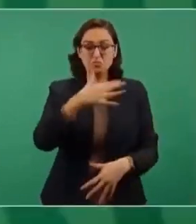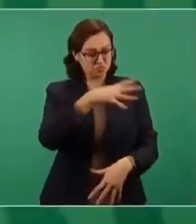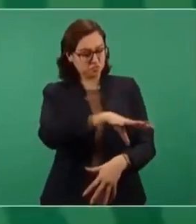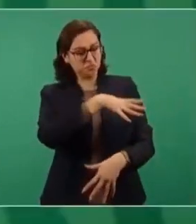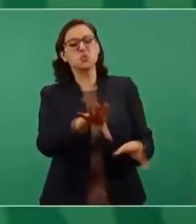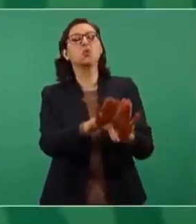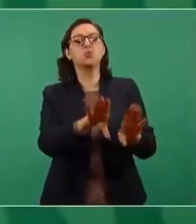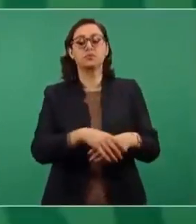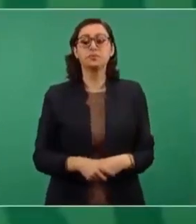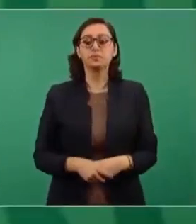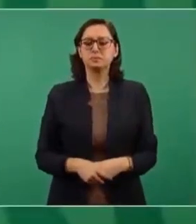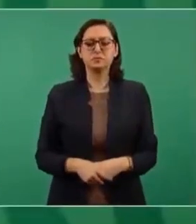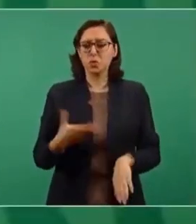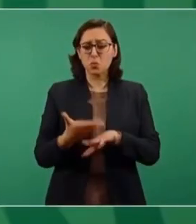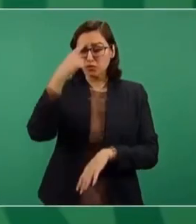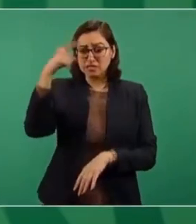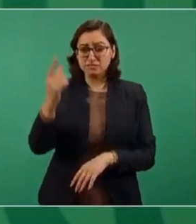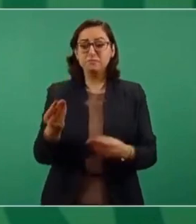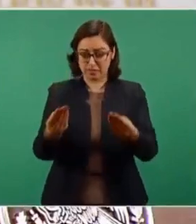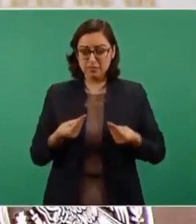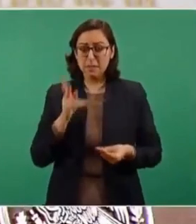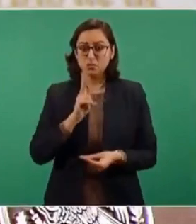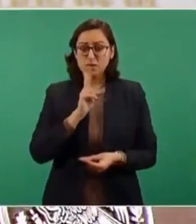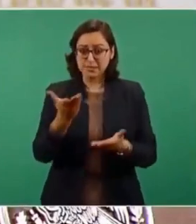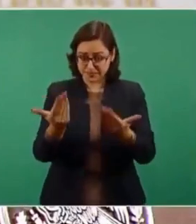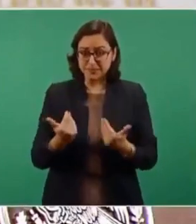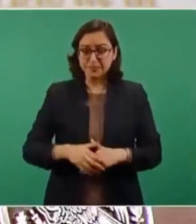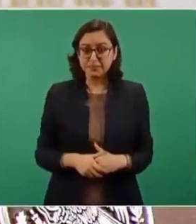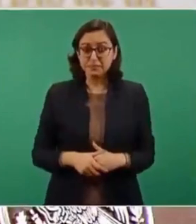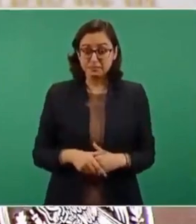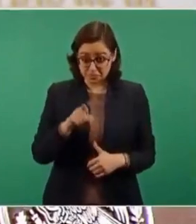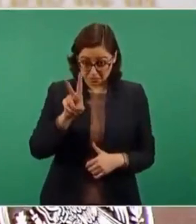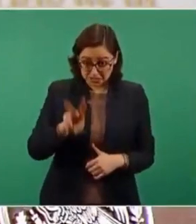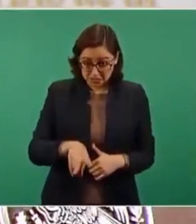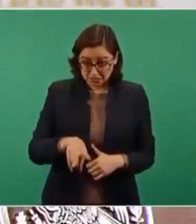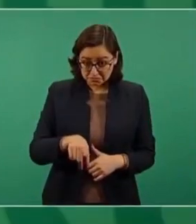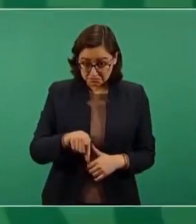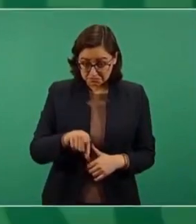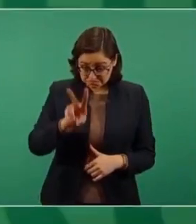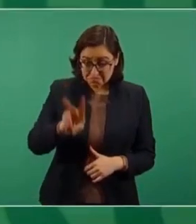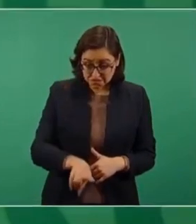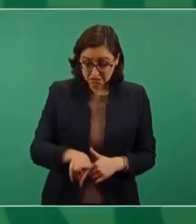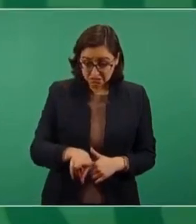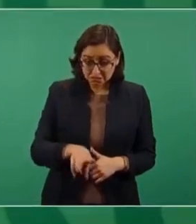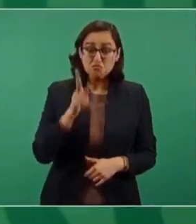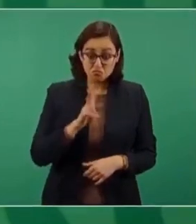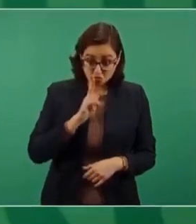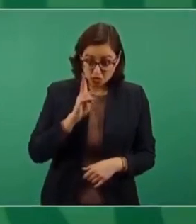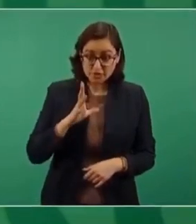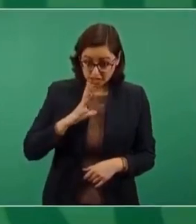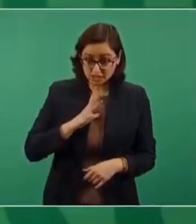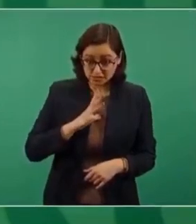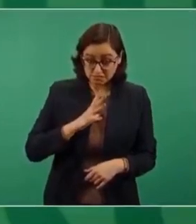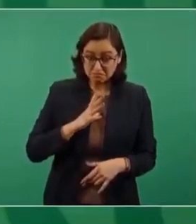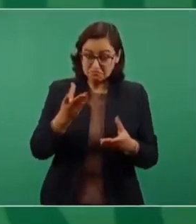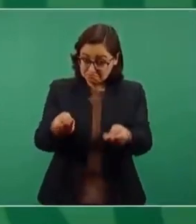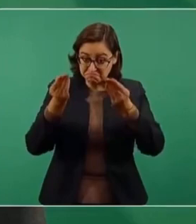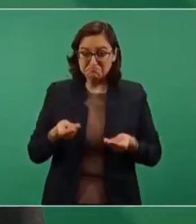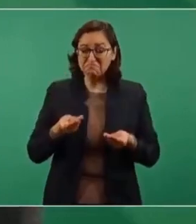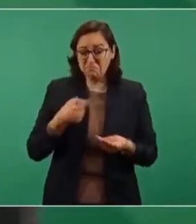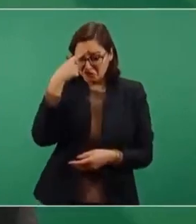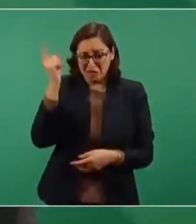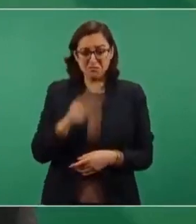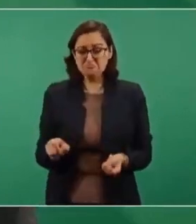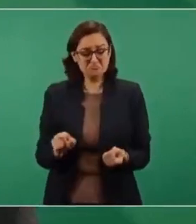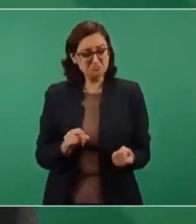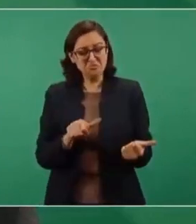sencillo, preséntame, si lo que dice es cierto, los responsables se